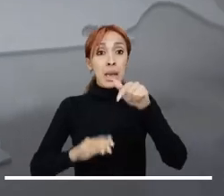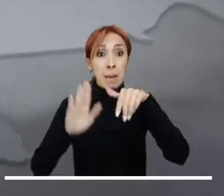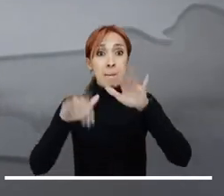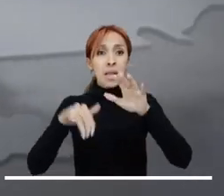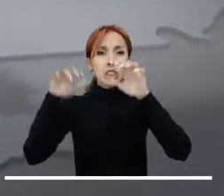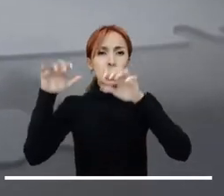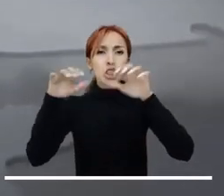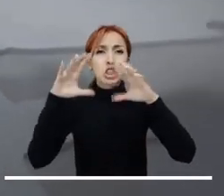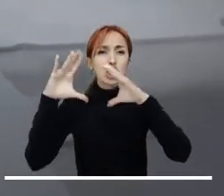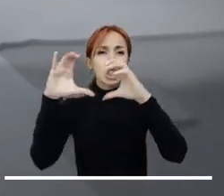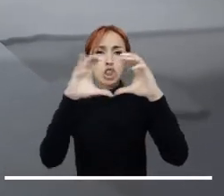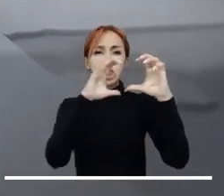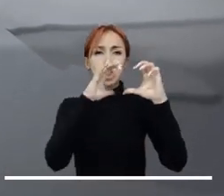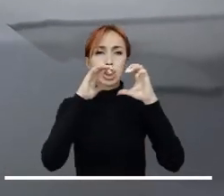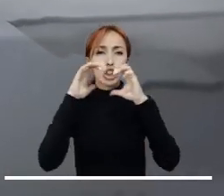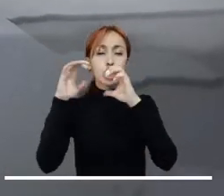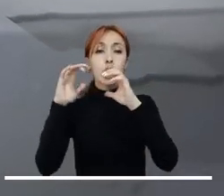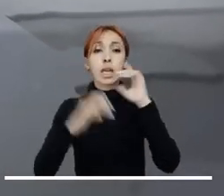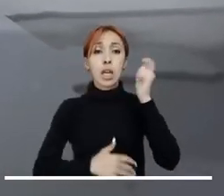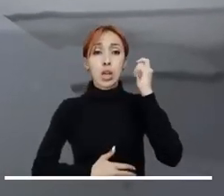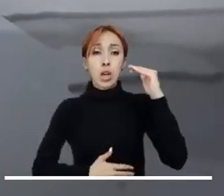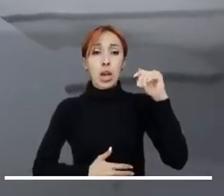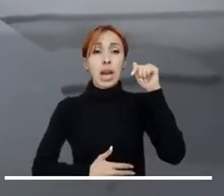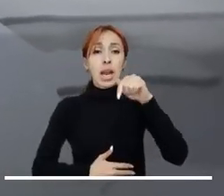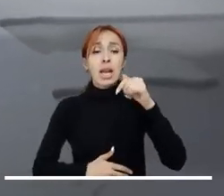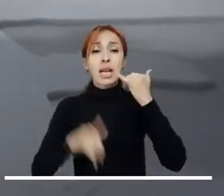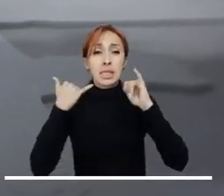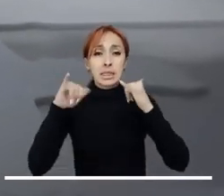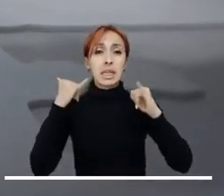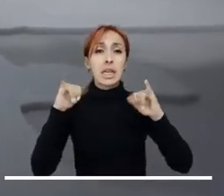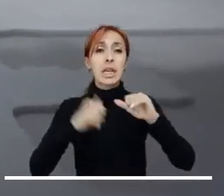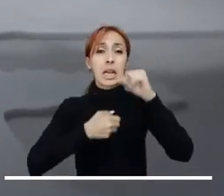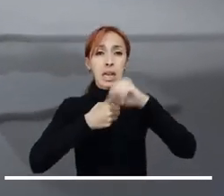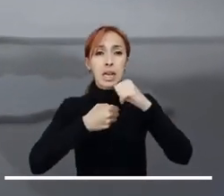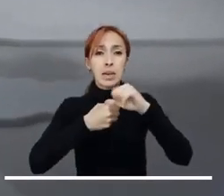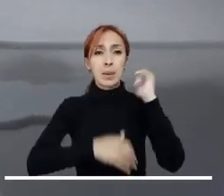se focalizaría en el piedemonte de Arauca, Casanare y Meta.